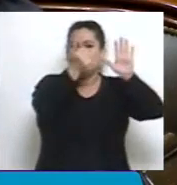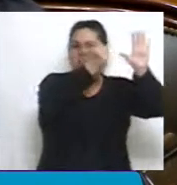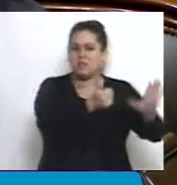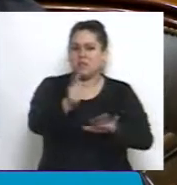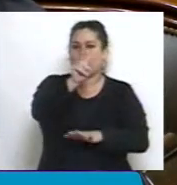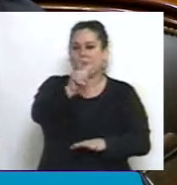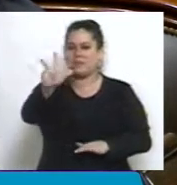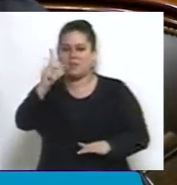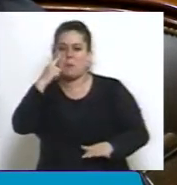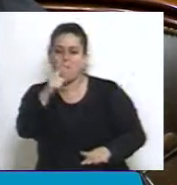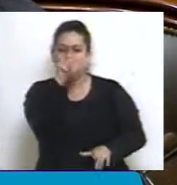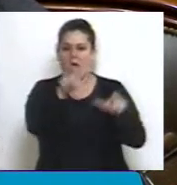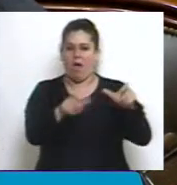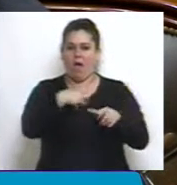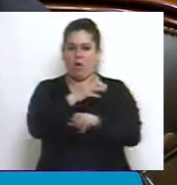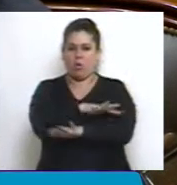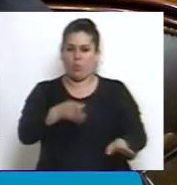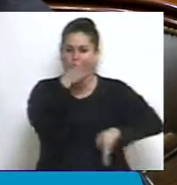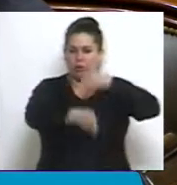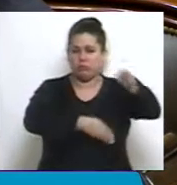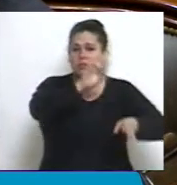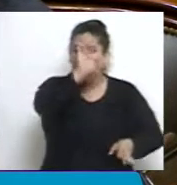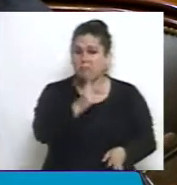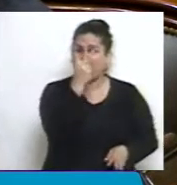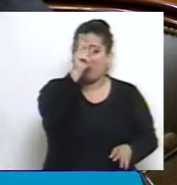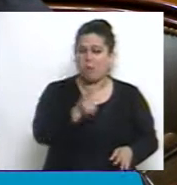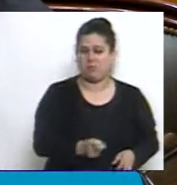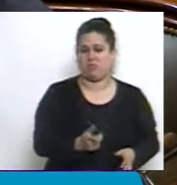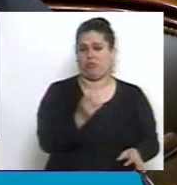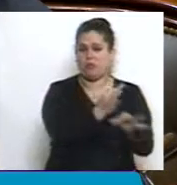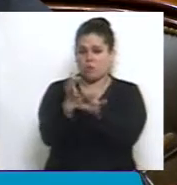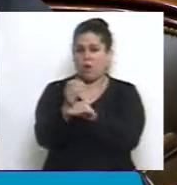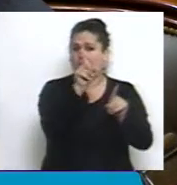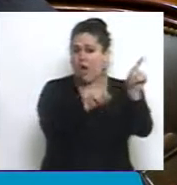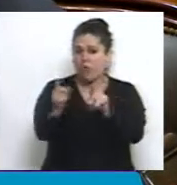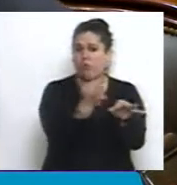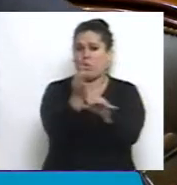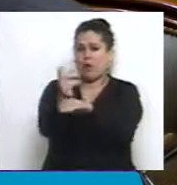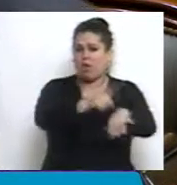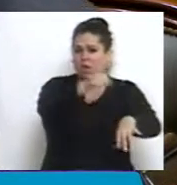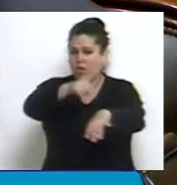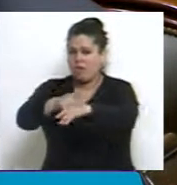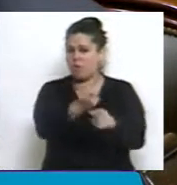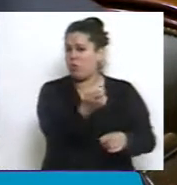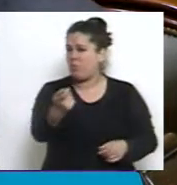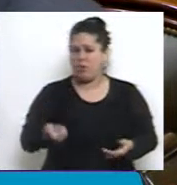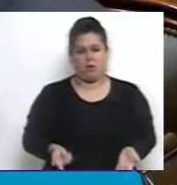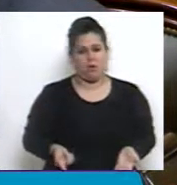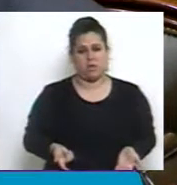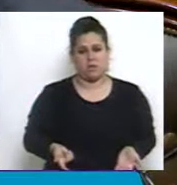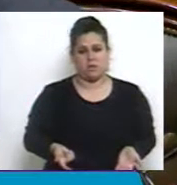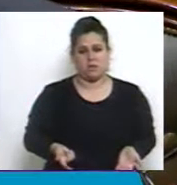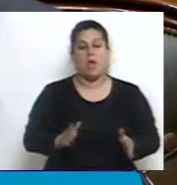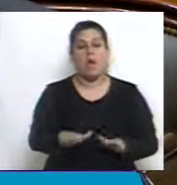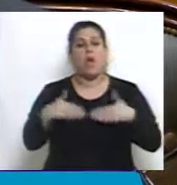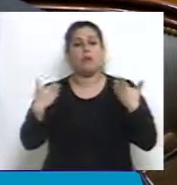.000 alumnos. El 2% solamente de las escuelas tiene jornada extendida. Entonces,